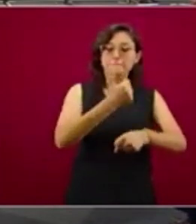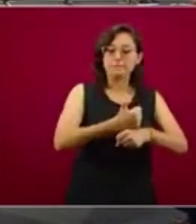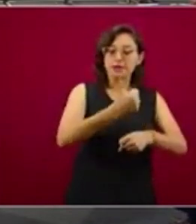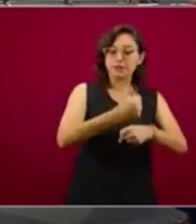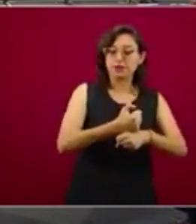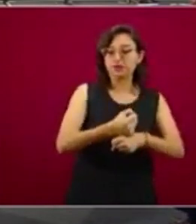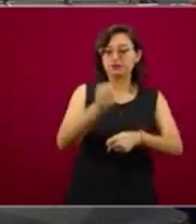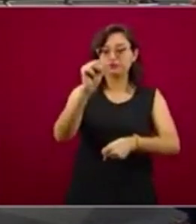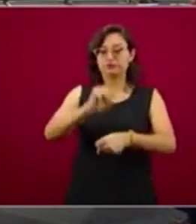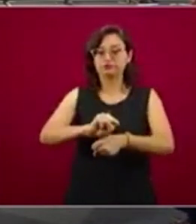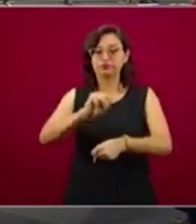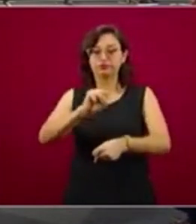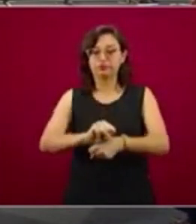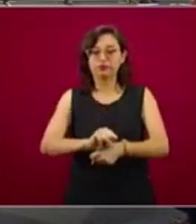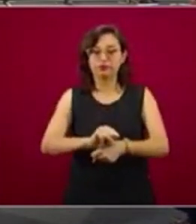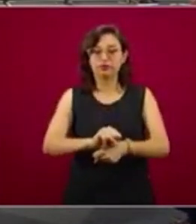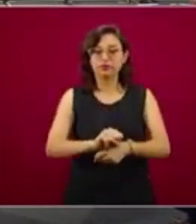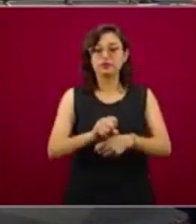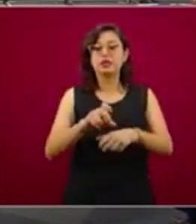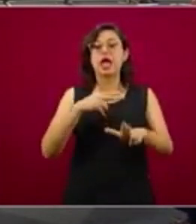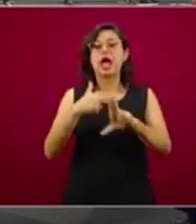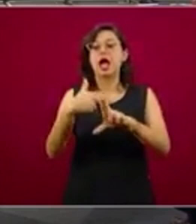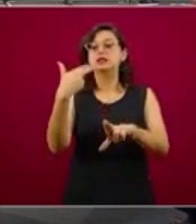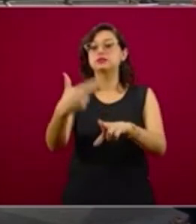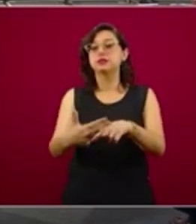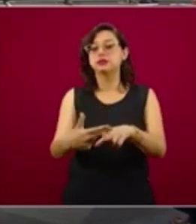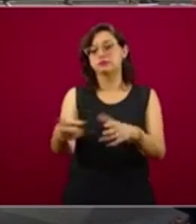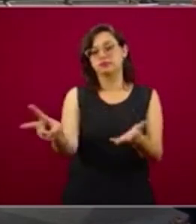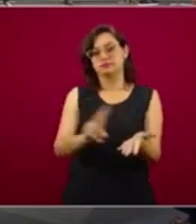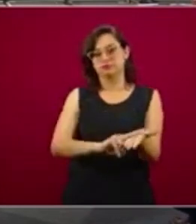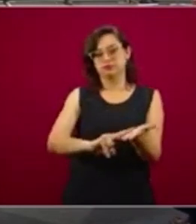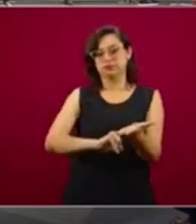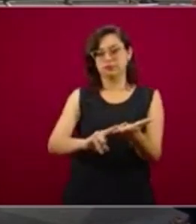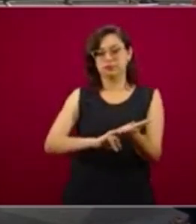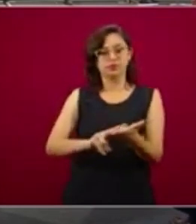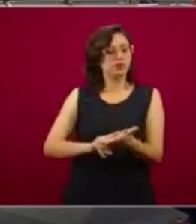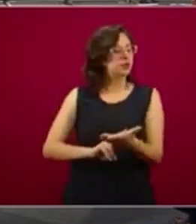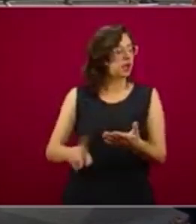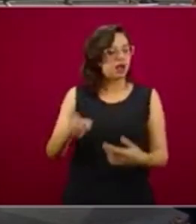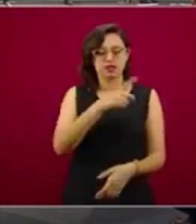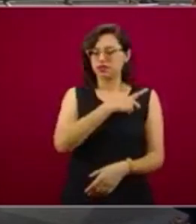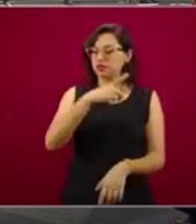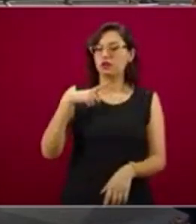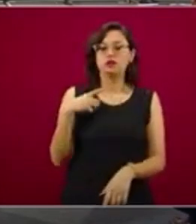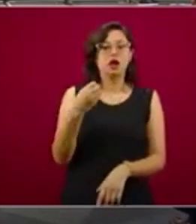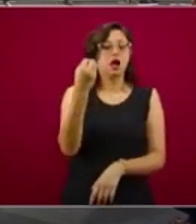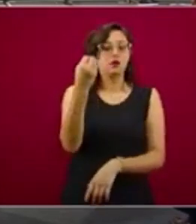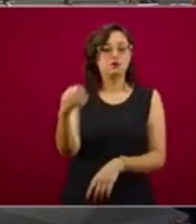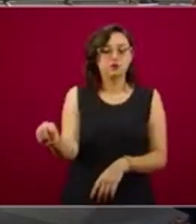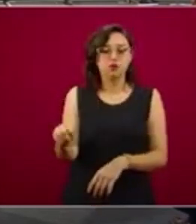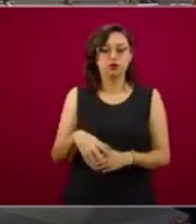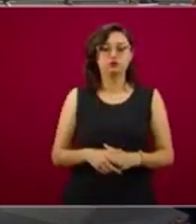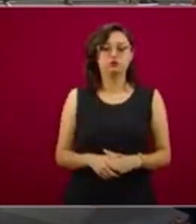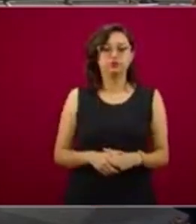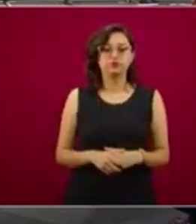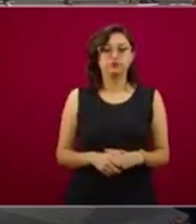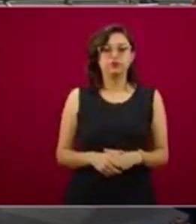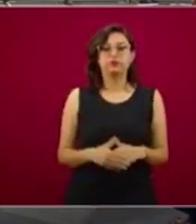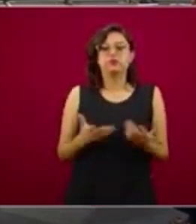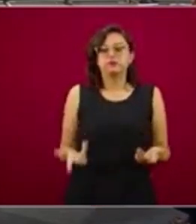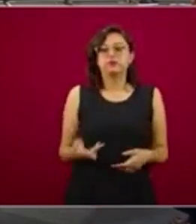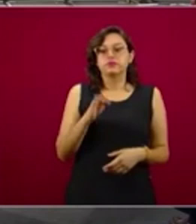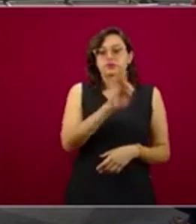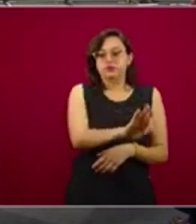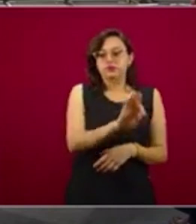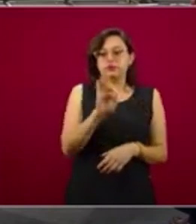estando en semáforo verde, pues esa es la condición. Aquí tenemos fechas de referencia